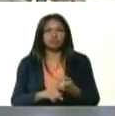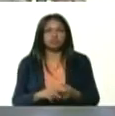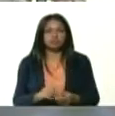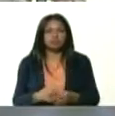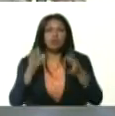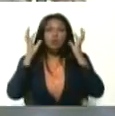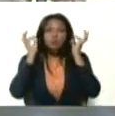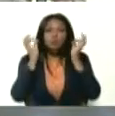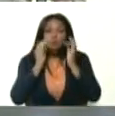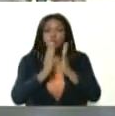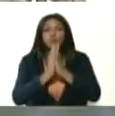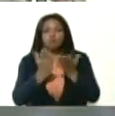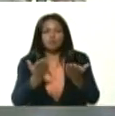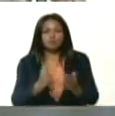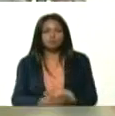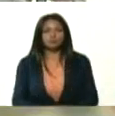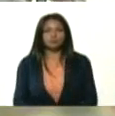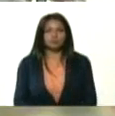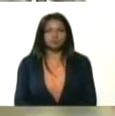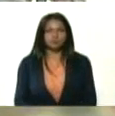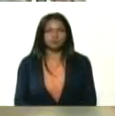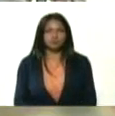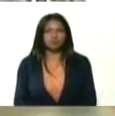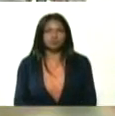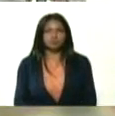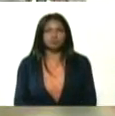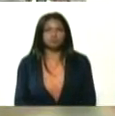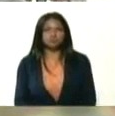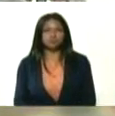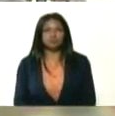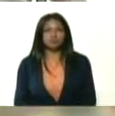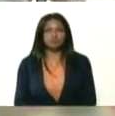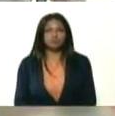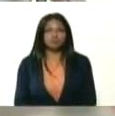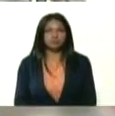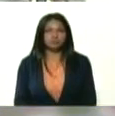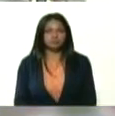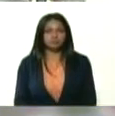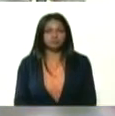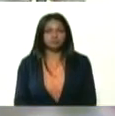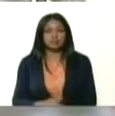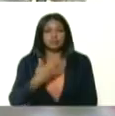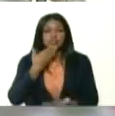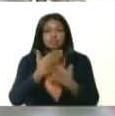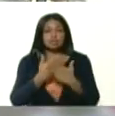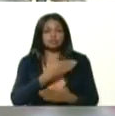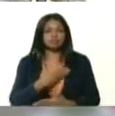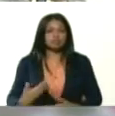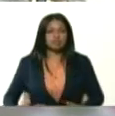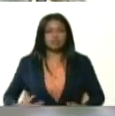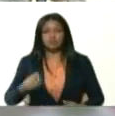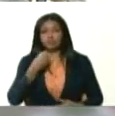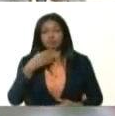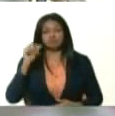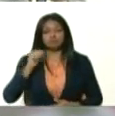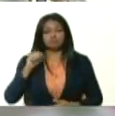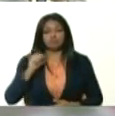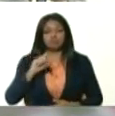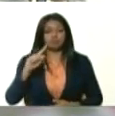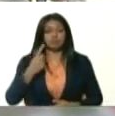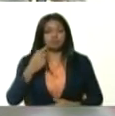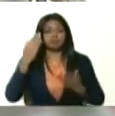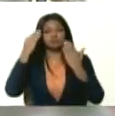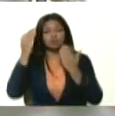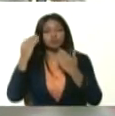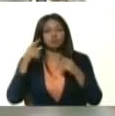si quieres. Está bien. Gracias. Gracias, presidente. Bueno, sí. Lo primero es